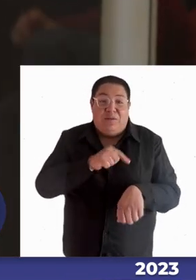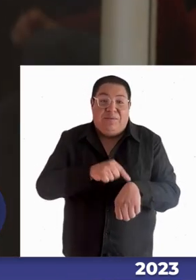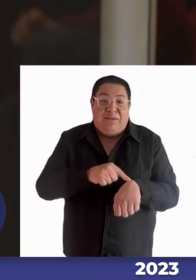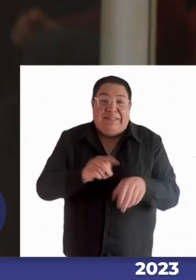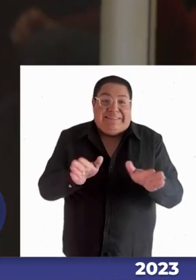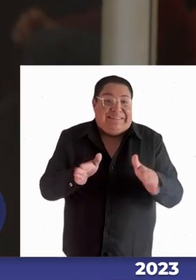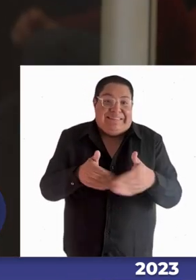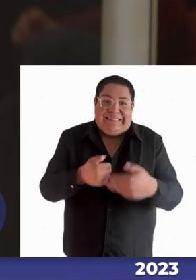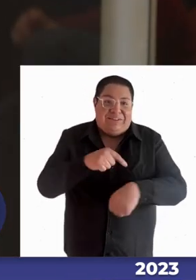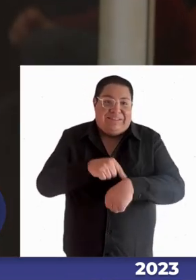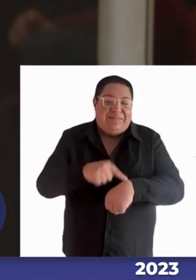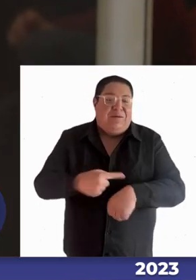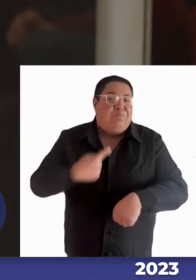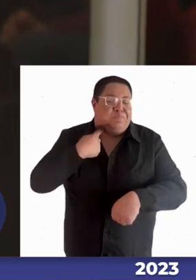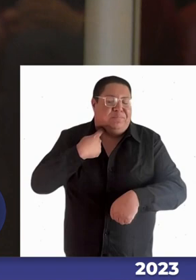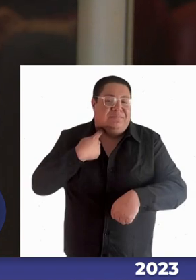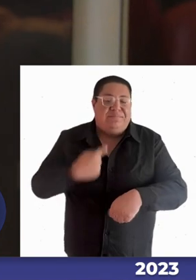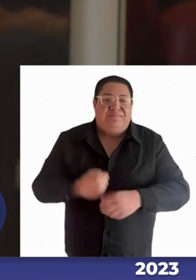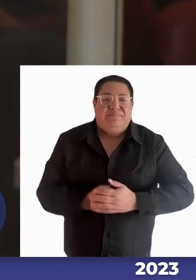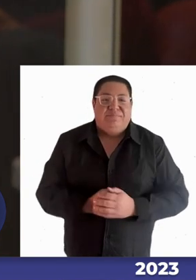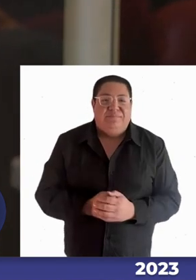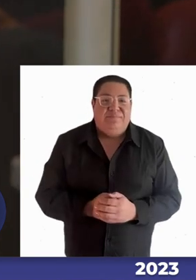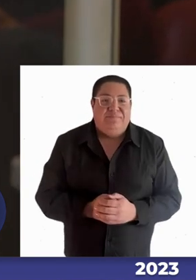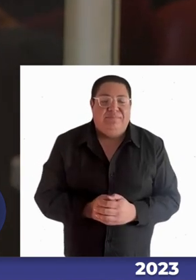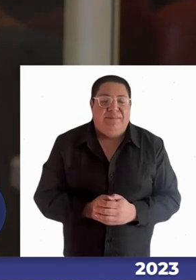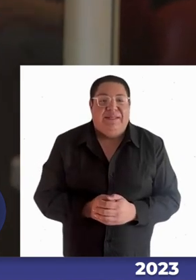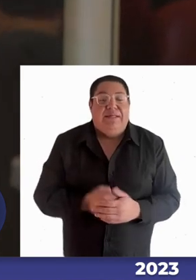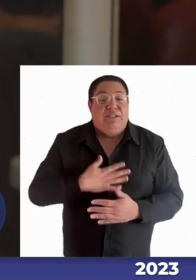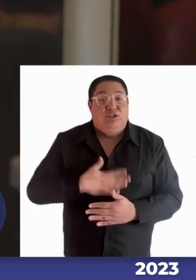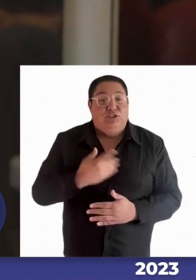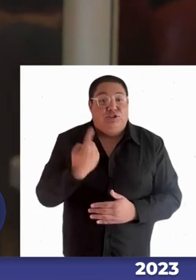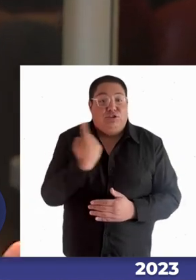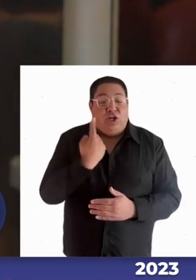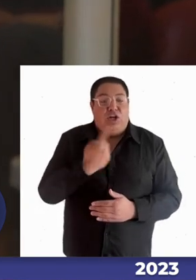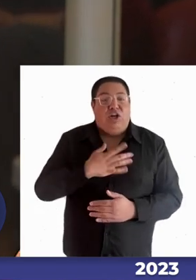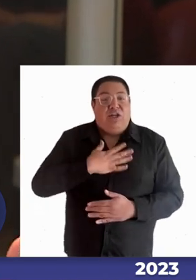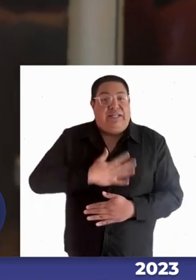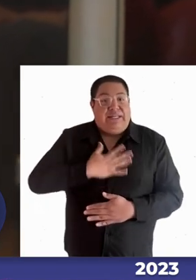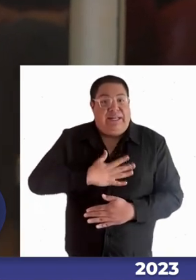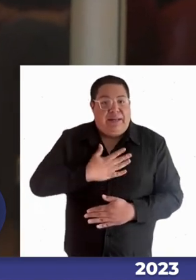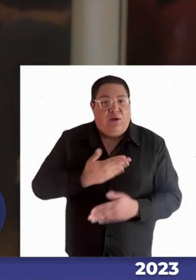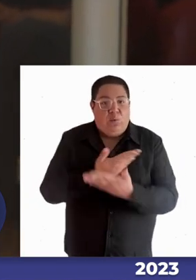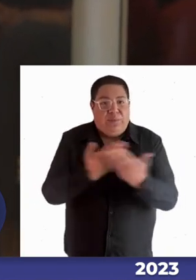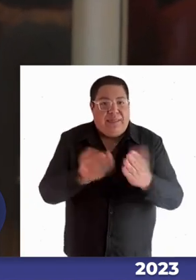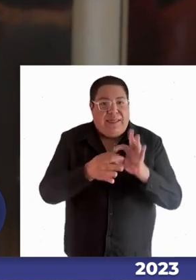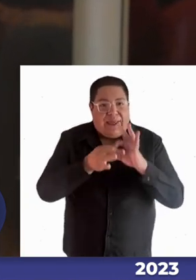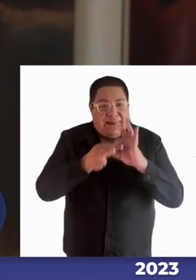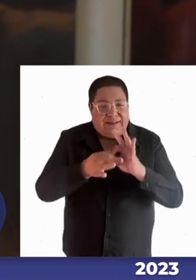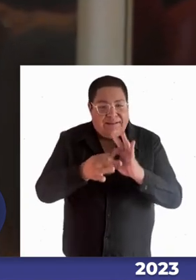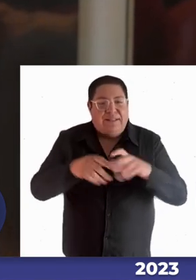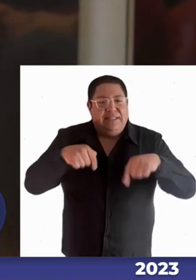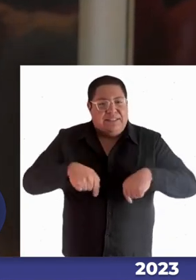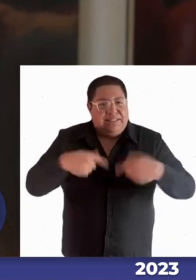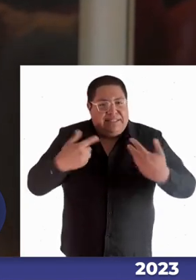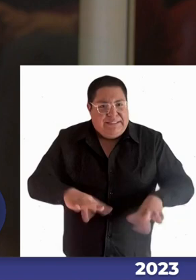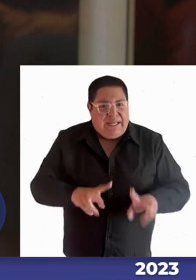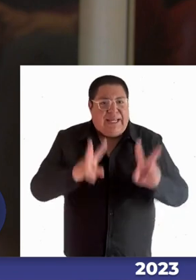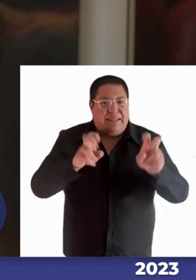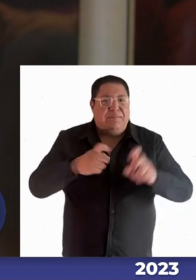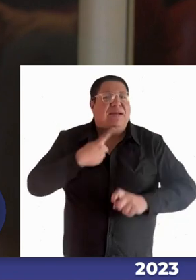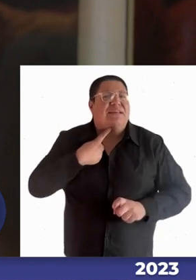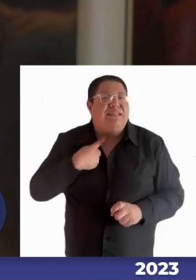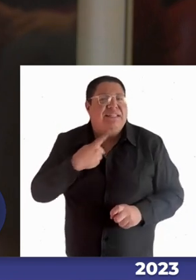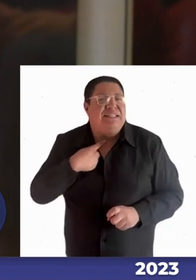en el tiempo máximo solamente me queda agradecer hoy día hablamos de temáticas interesantísimas